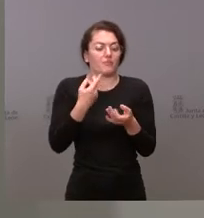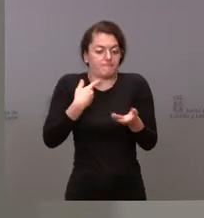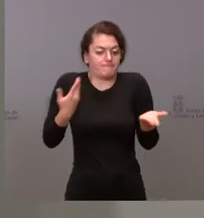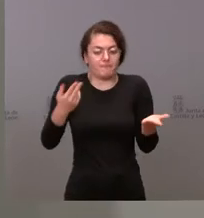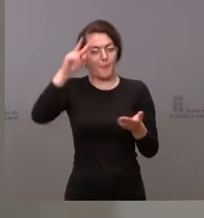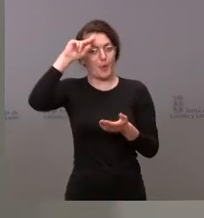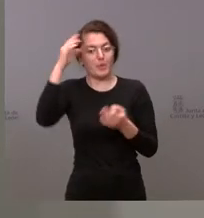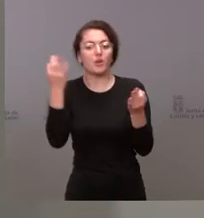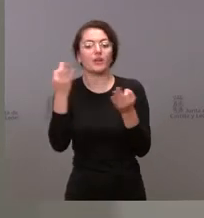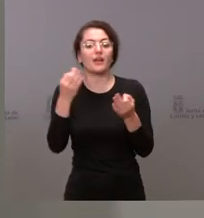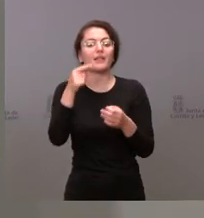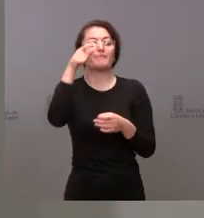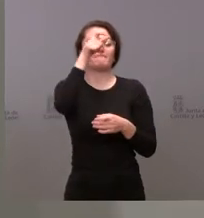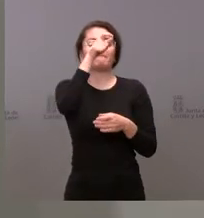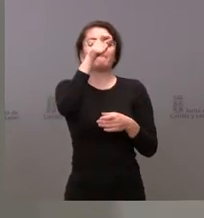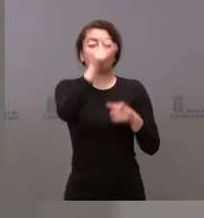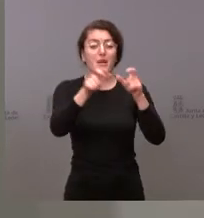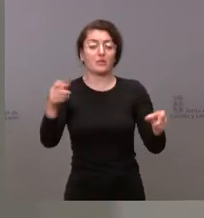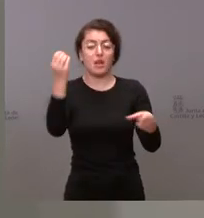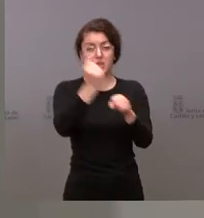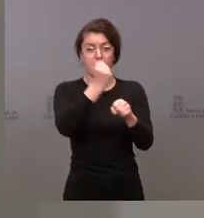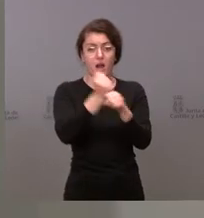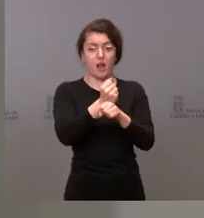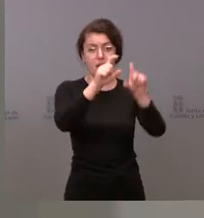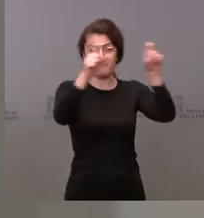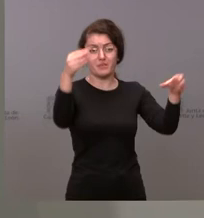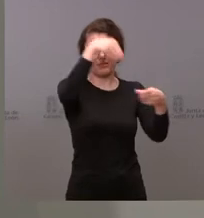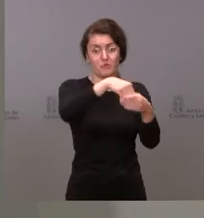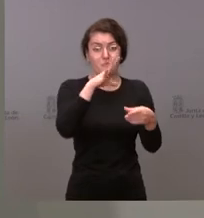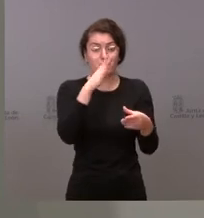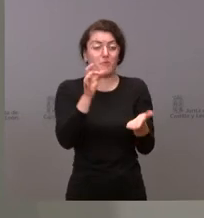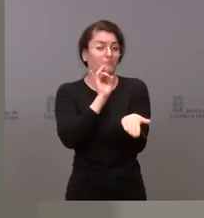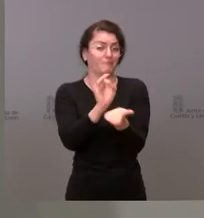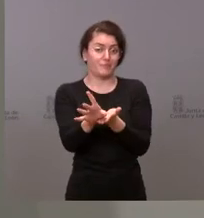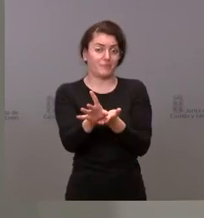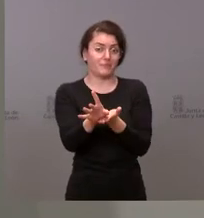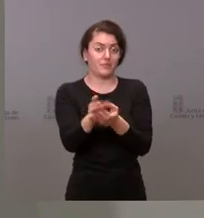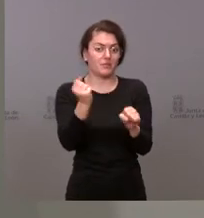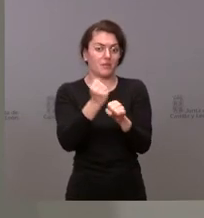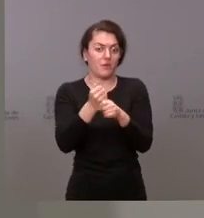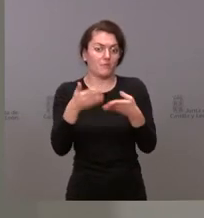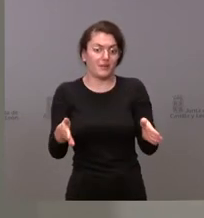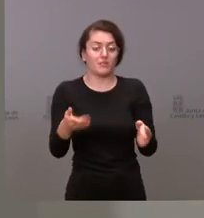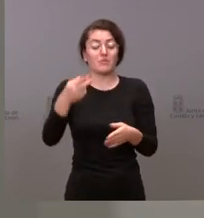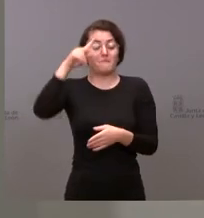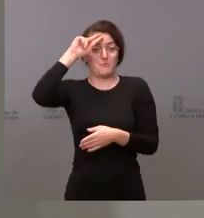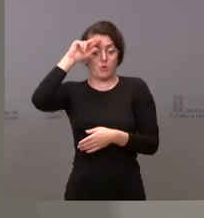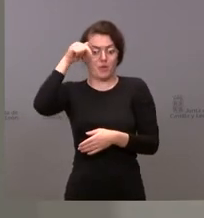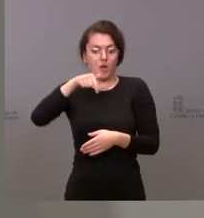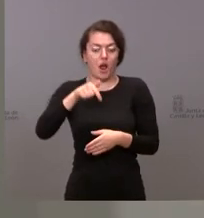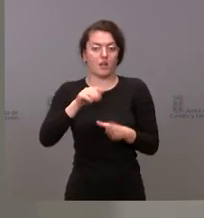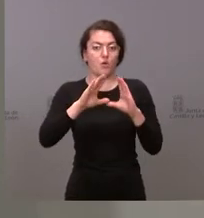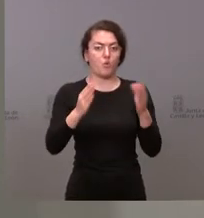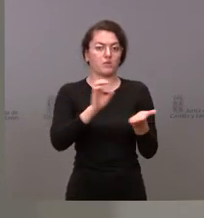caso son los trabajadores la gente que pierde el empleo y la preocupación de la Junta de Castilla y León por el